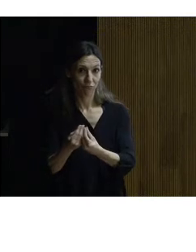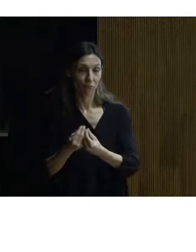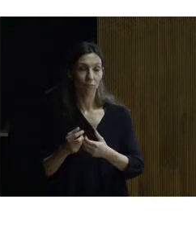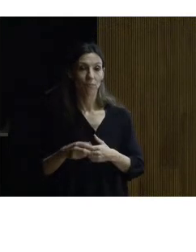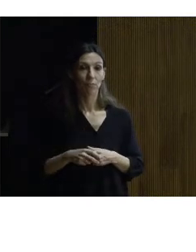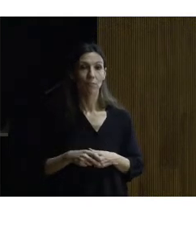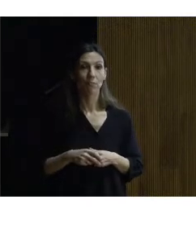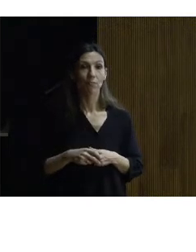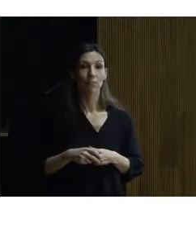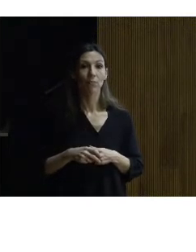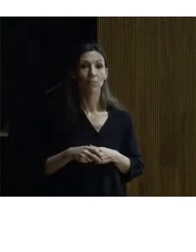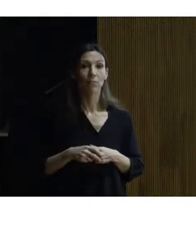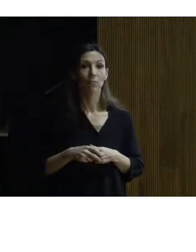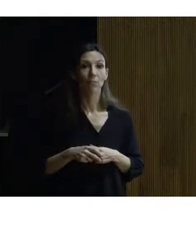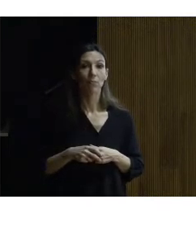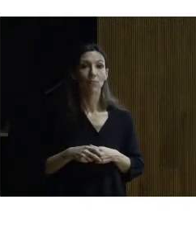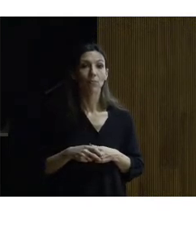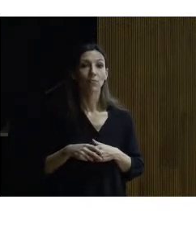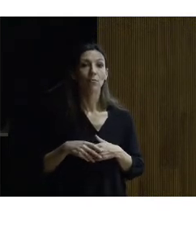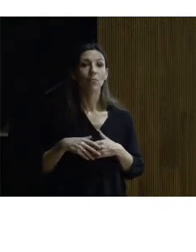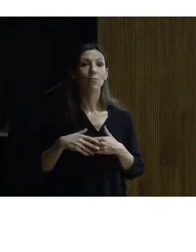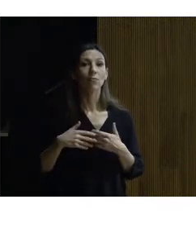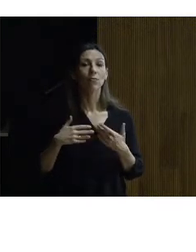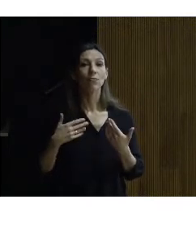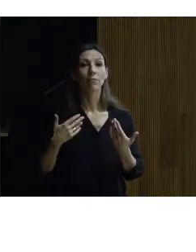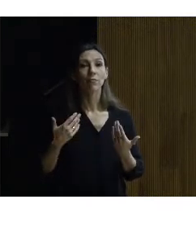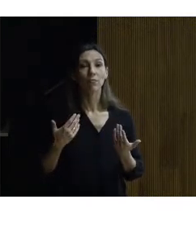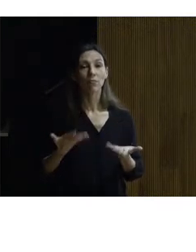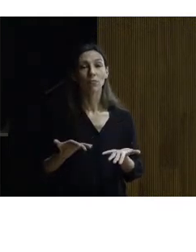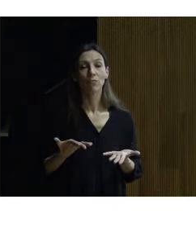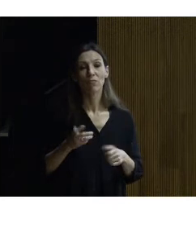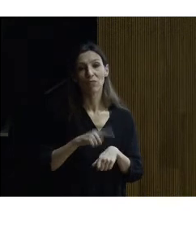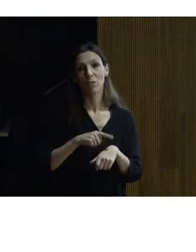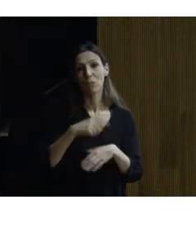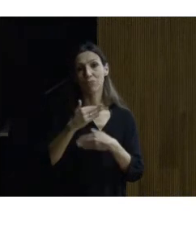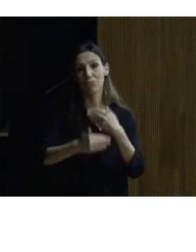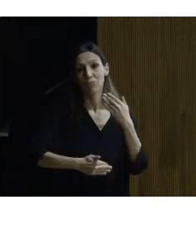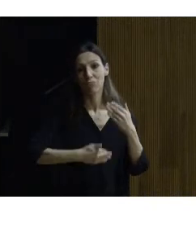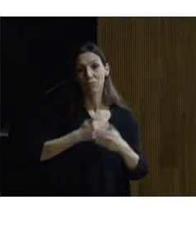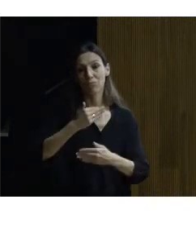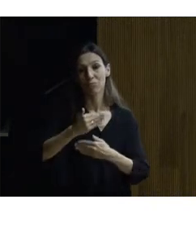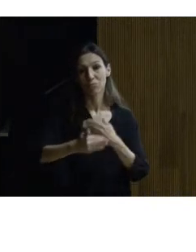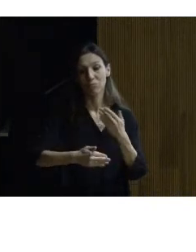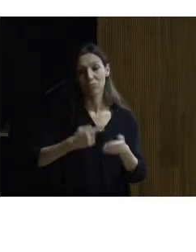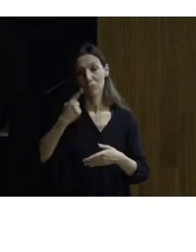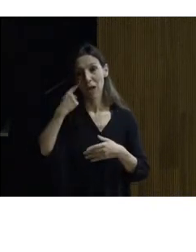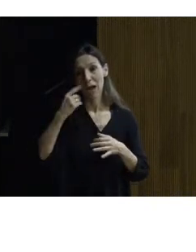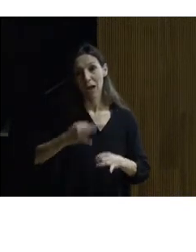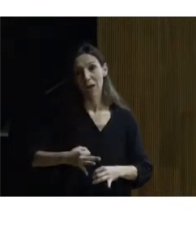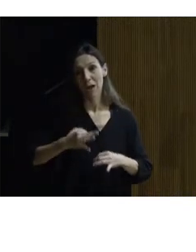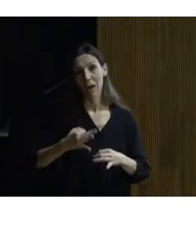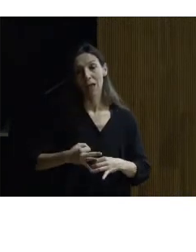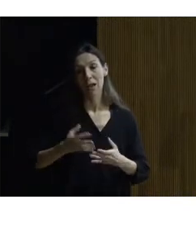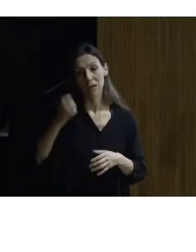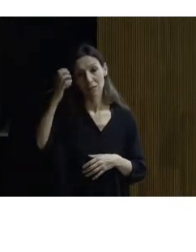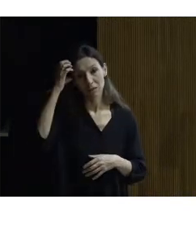Jeromín bueno se remolonearon tardaron tiempo pero finalmente acudió de modo que cabe decir que Carlos